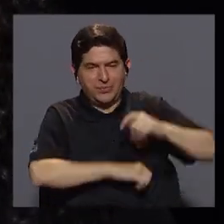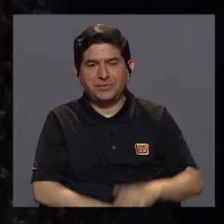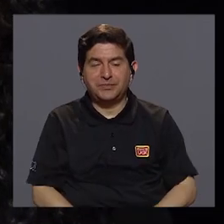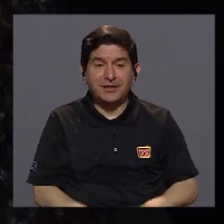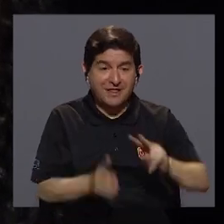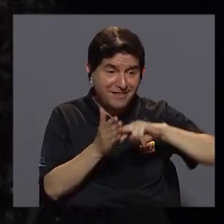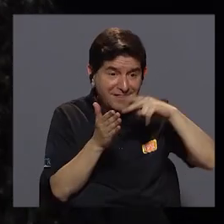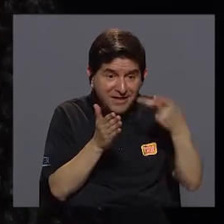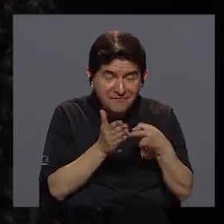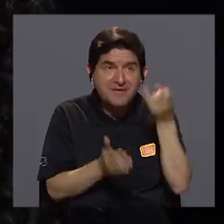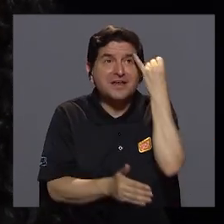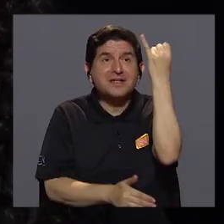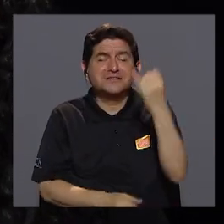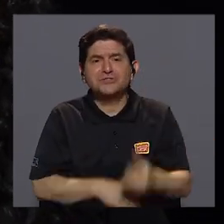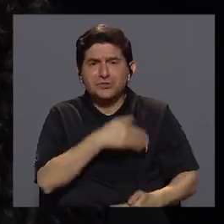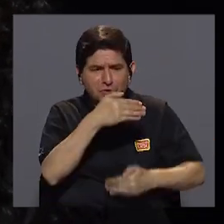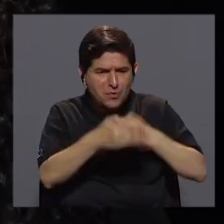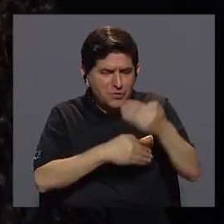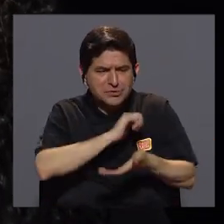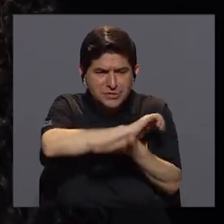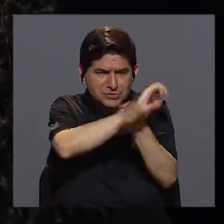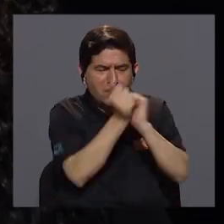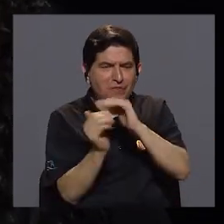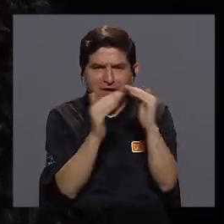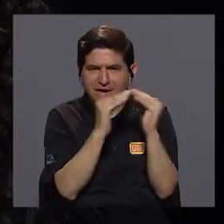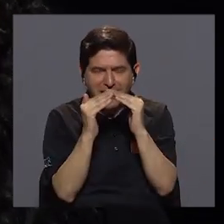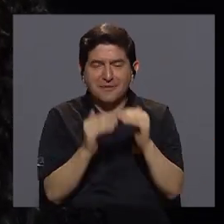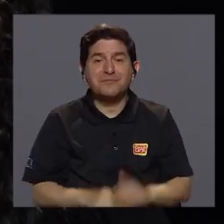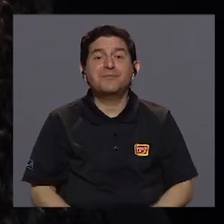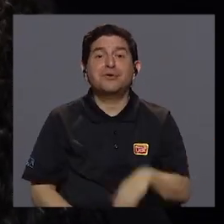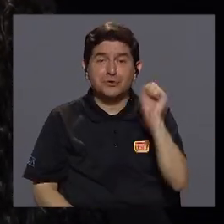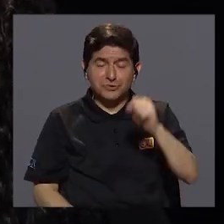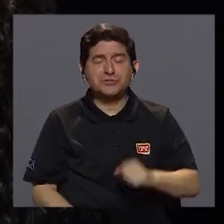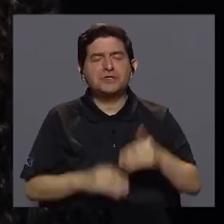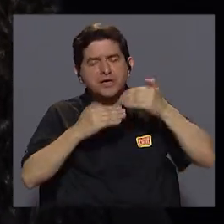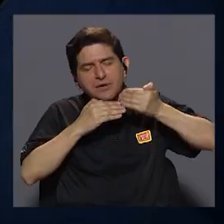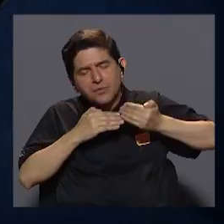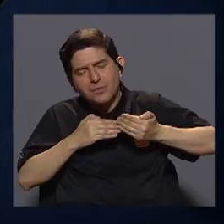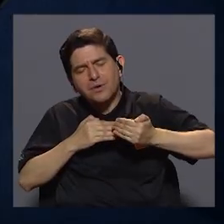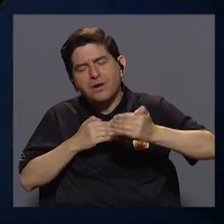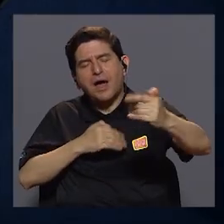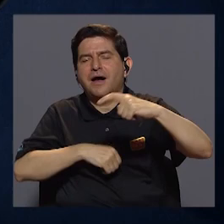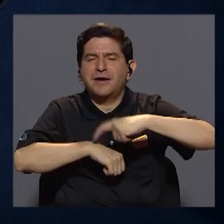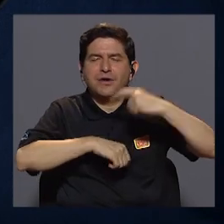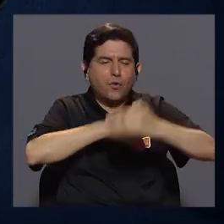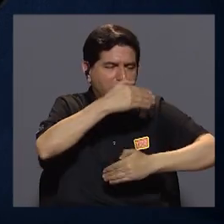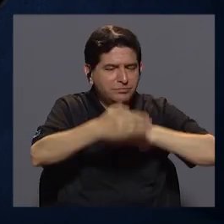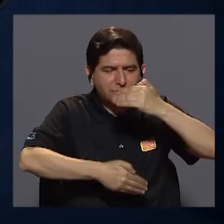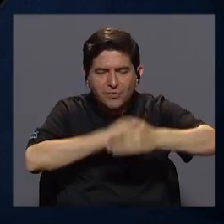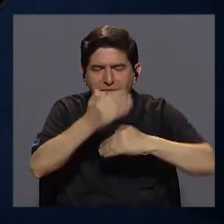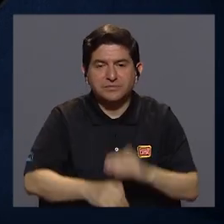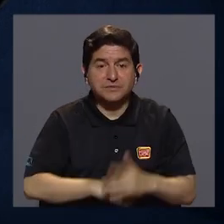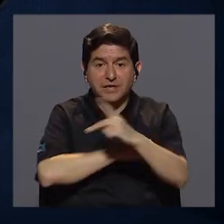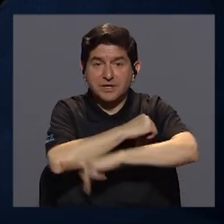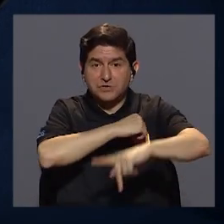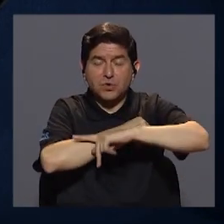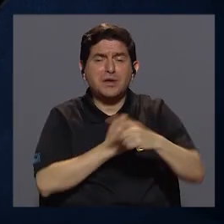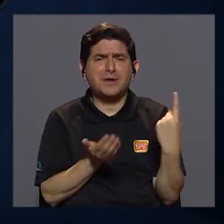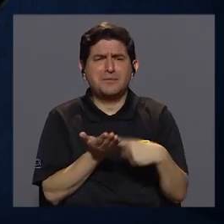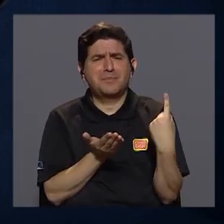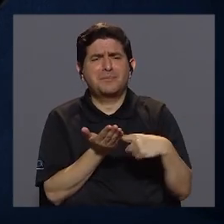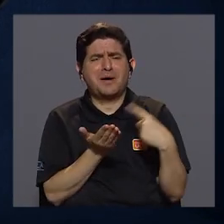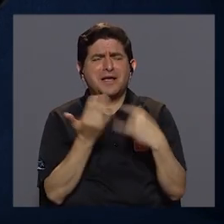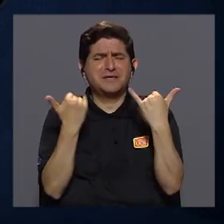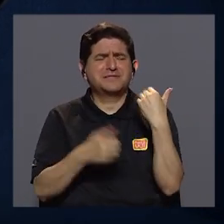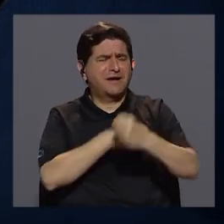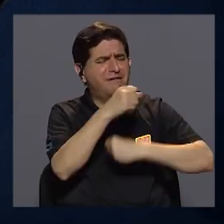definición de ese concepto de transición demográfica es justamente eso, un proceso de muy larga duración. Y ha sido algo que el país ha estado discutiendo desde